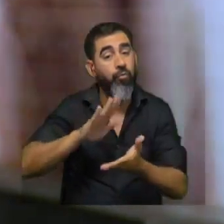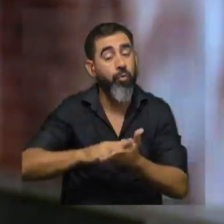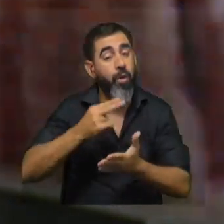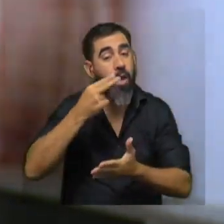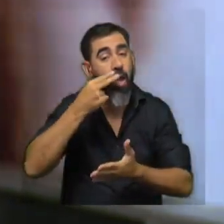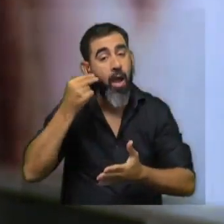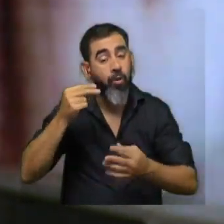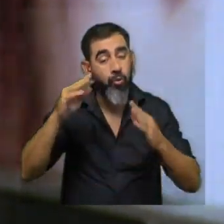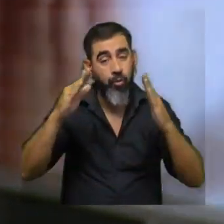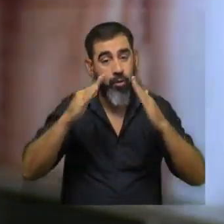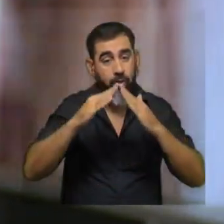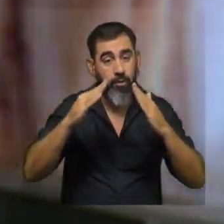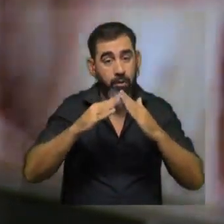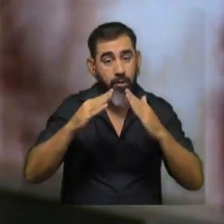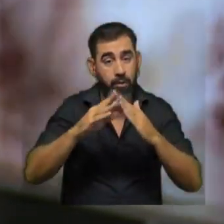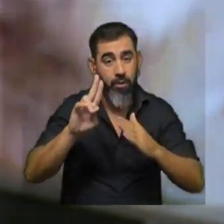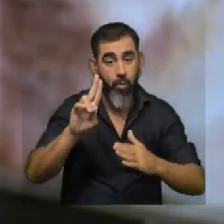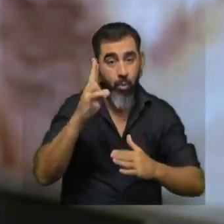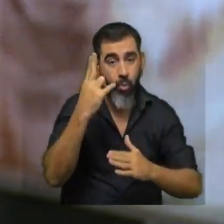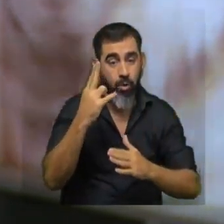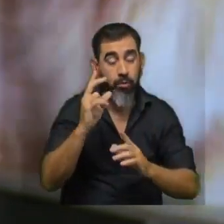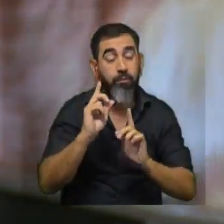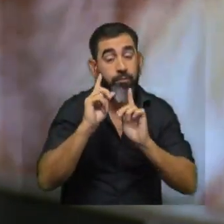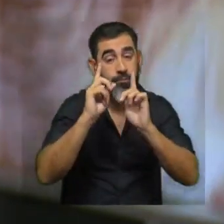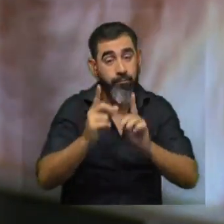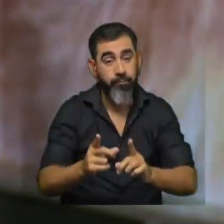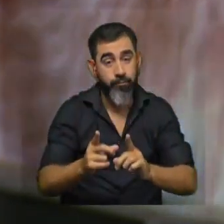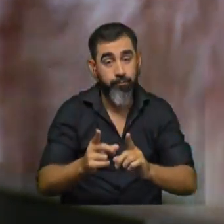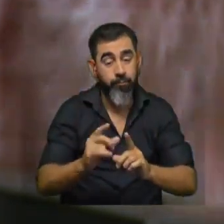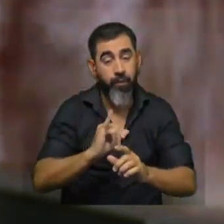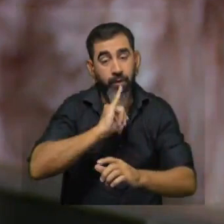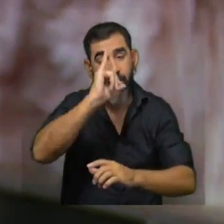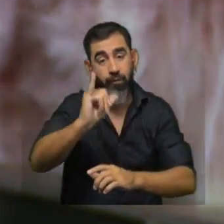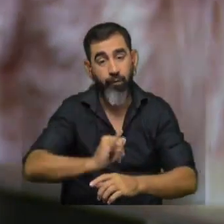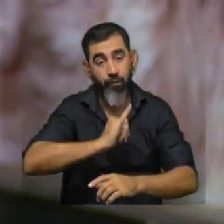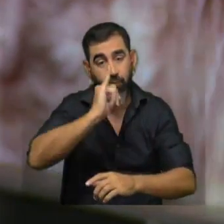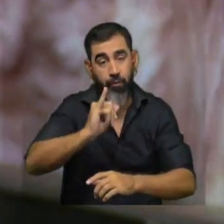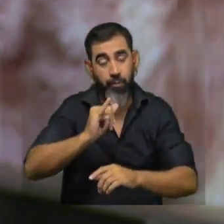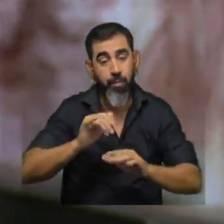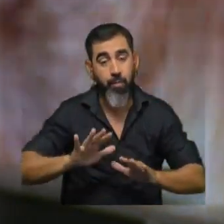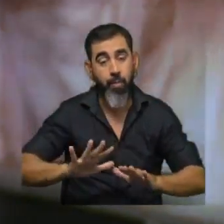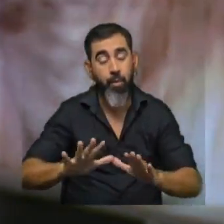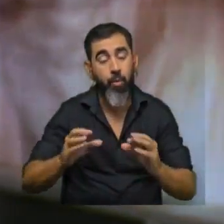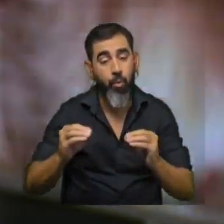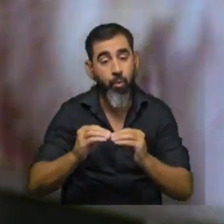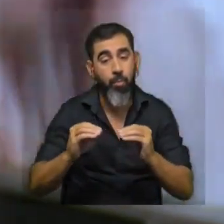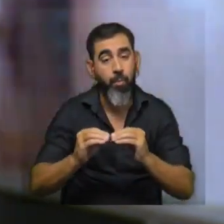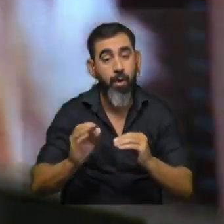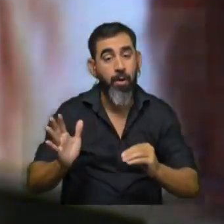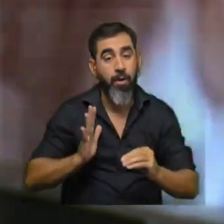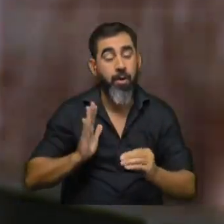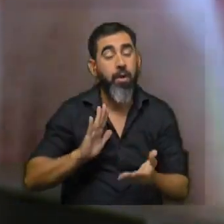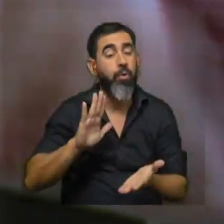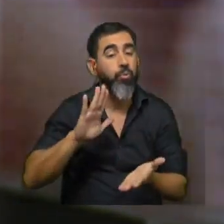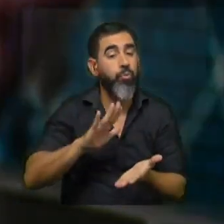domésticos en nuestro país junto con eso emitimos un informe que en ese momento elaboró Alexandra Perrone sobre lo que tenía